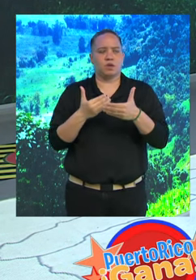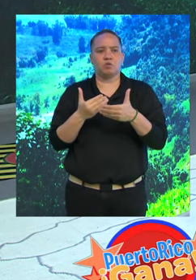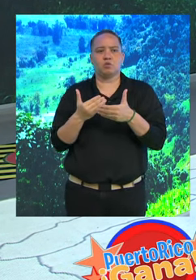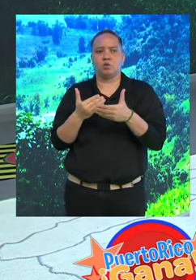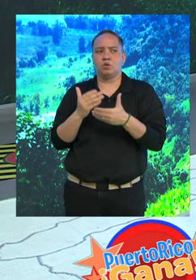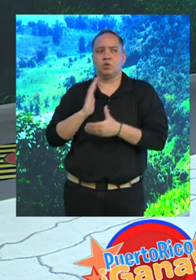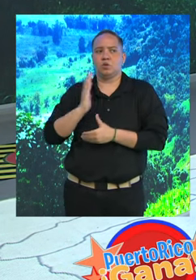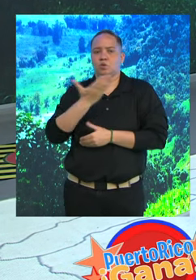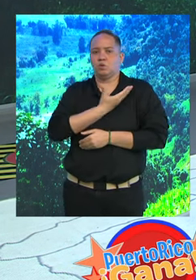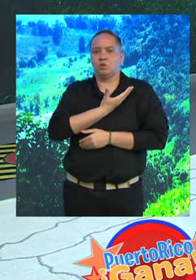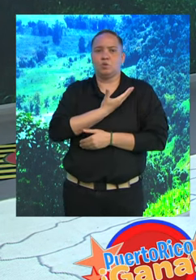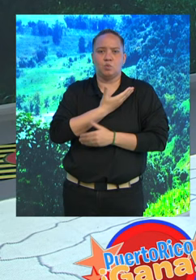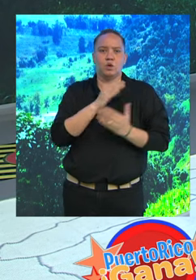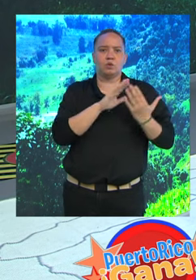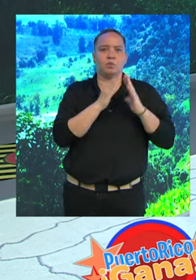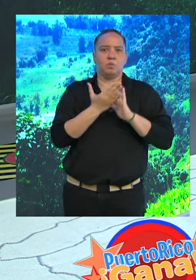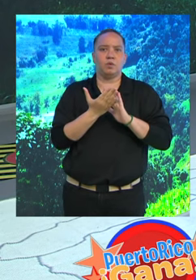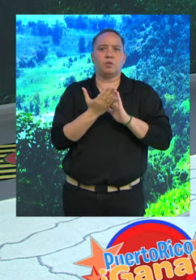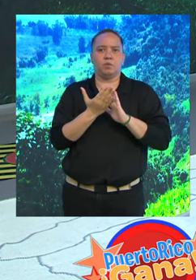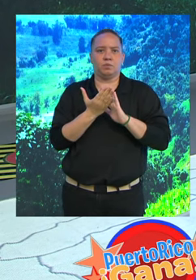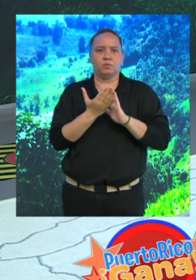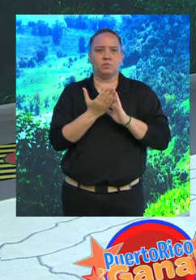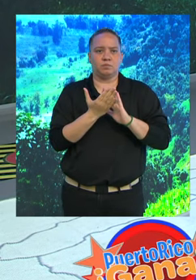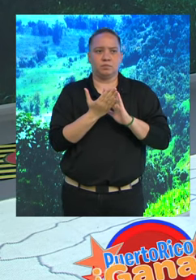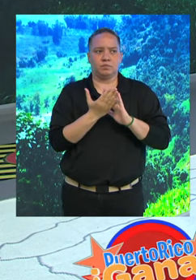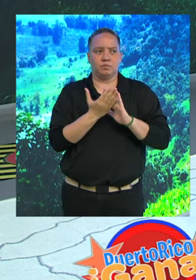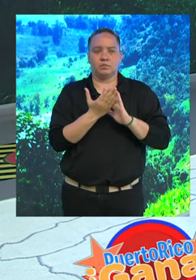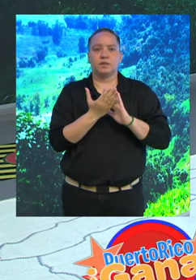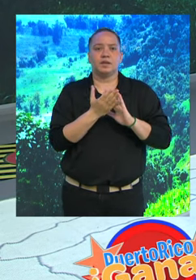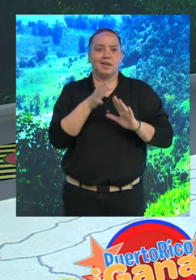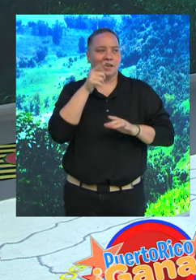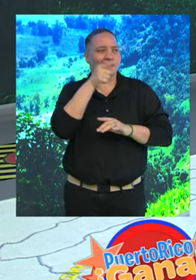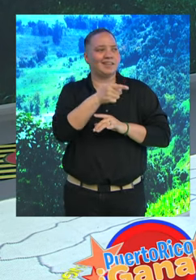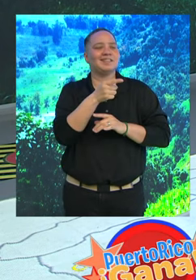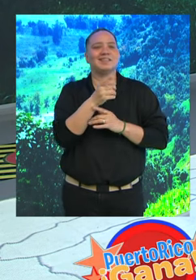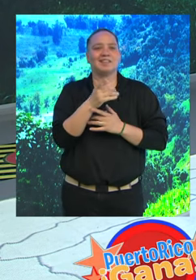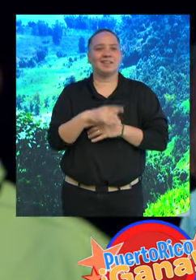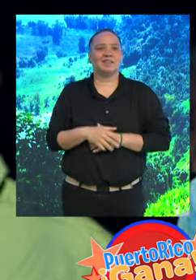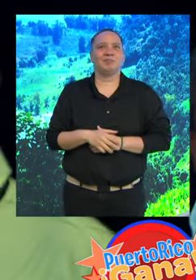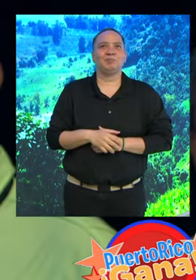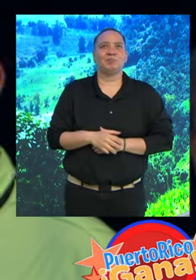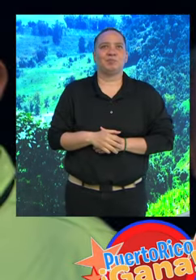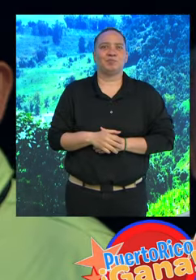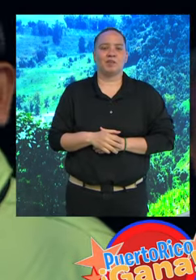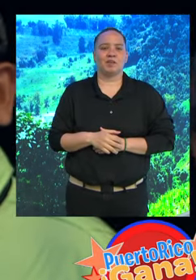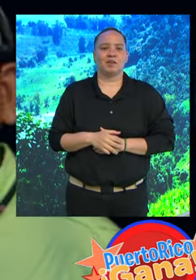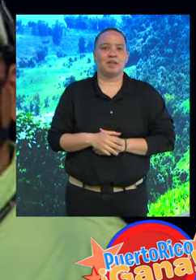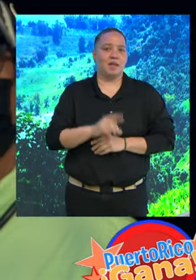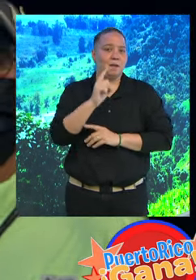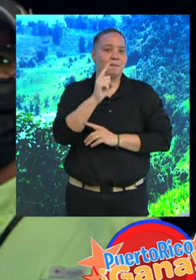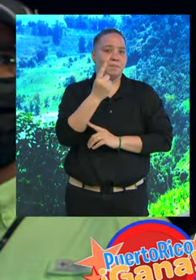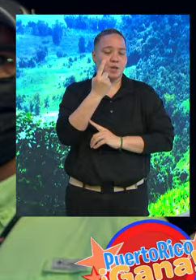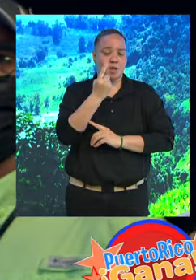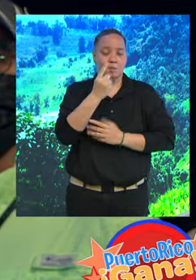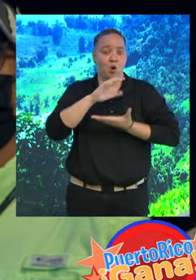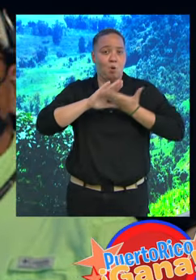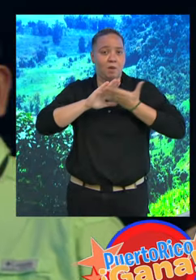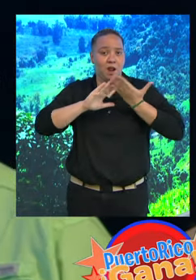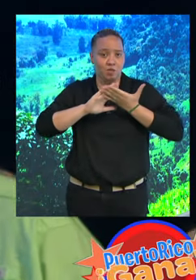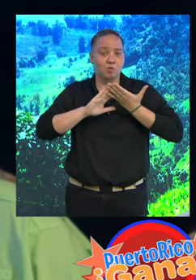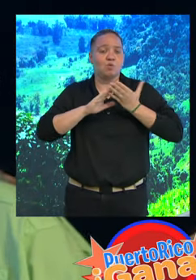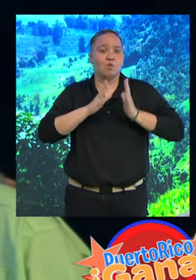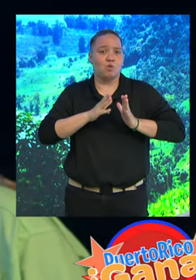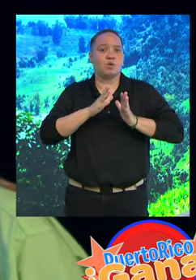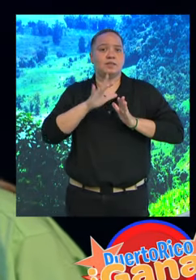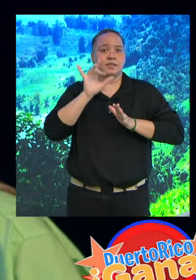nuestro pueblo, y estuvo ahí, así que van a darle ese tiro ahí a mi padre, que fue el primer operador de